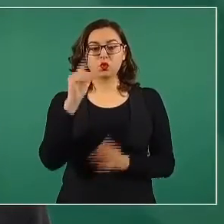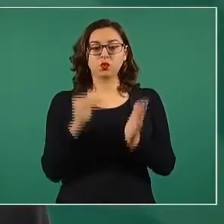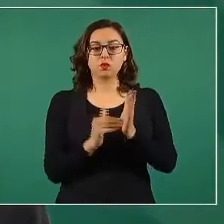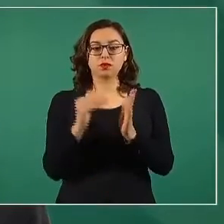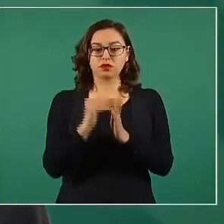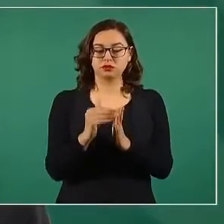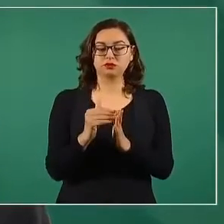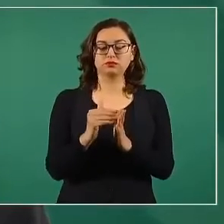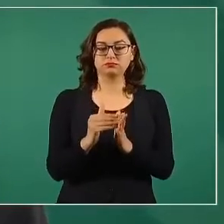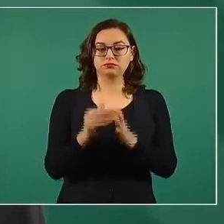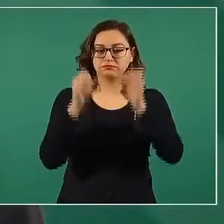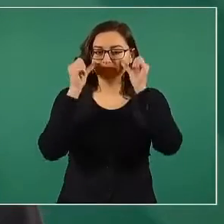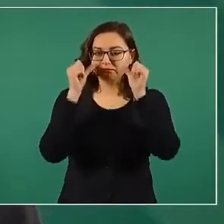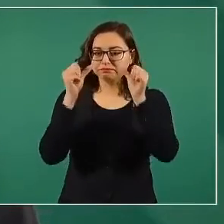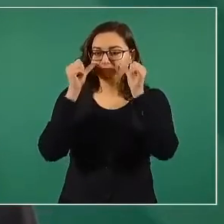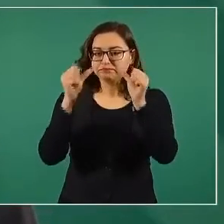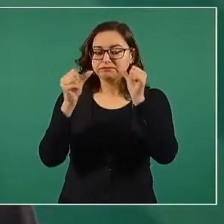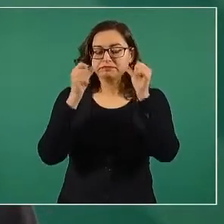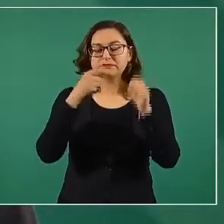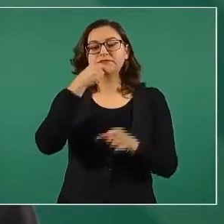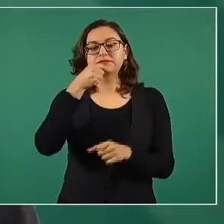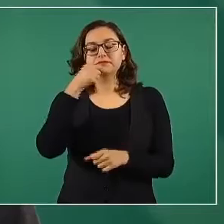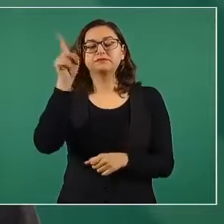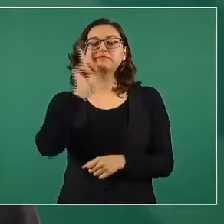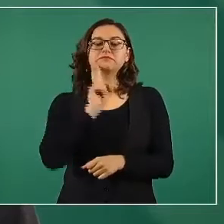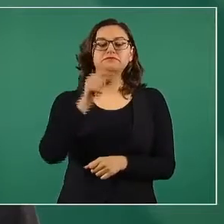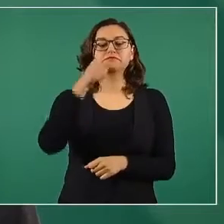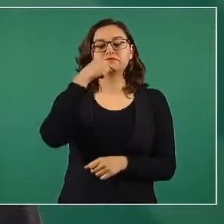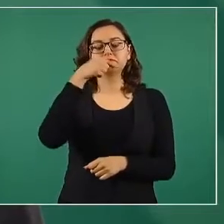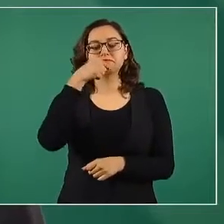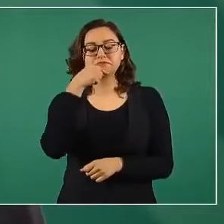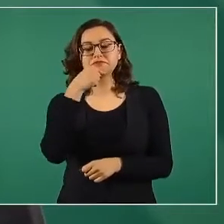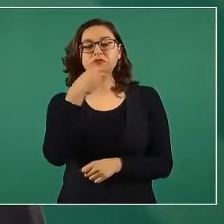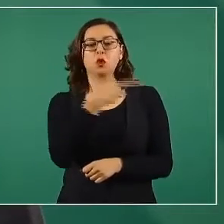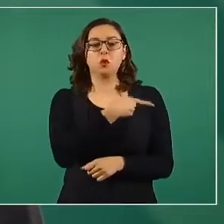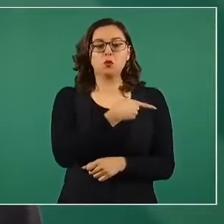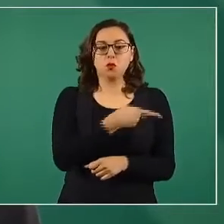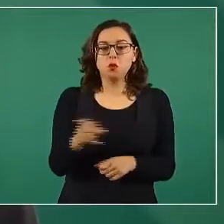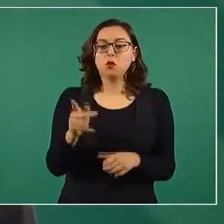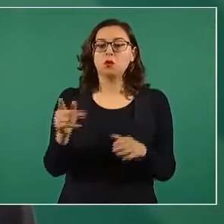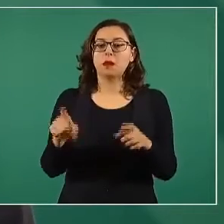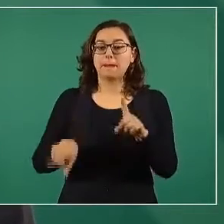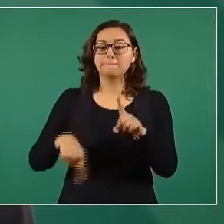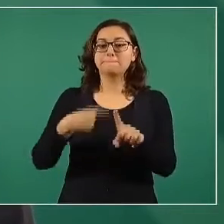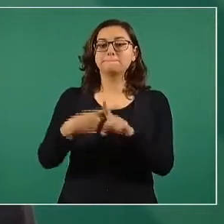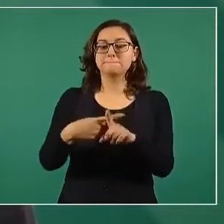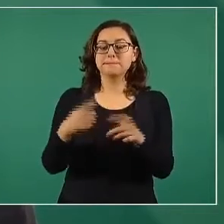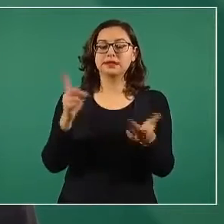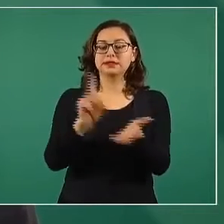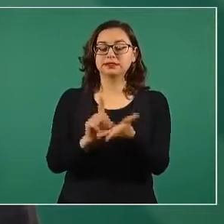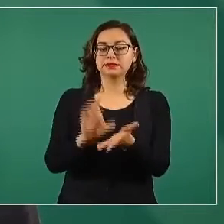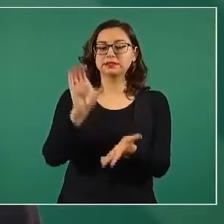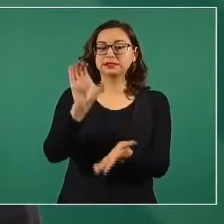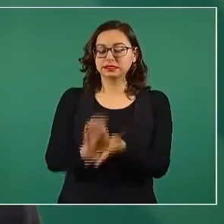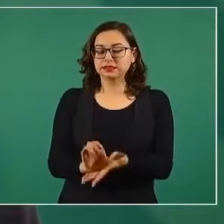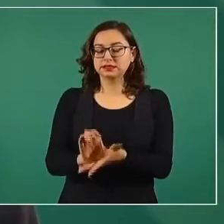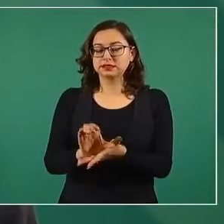de niñas y niños pobres con discapacidad que reciben una pensión